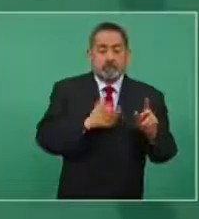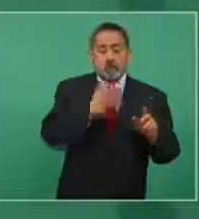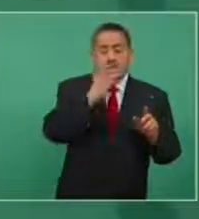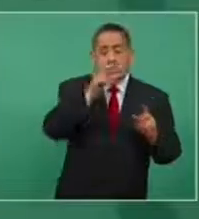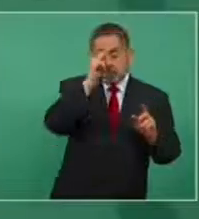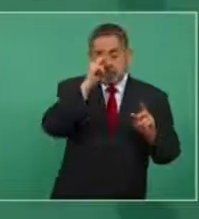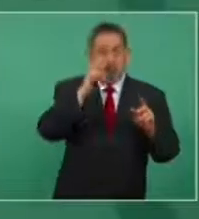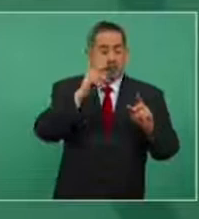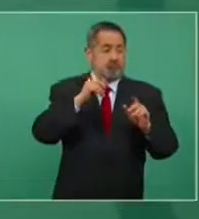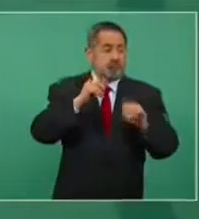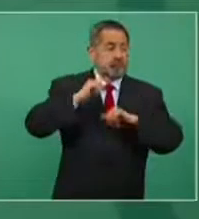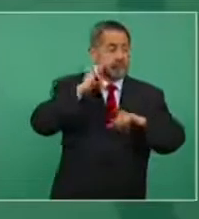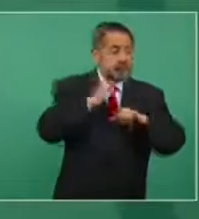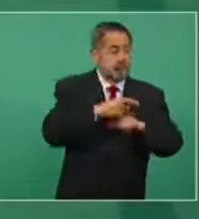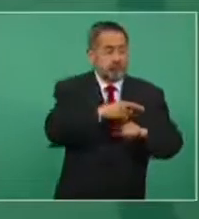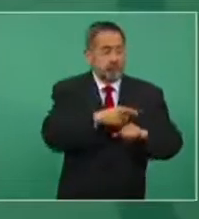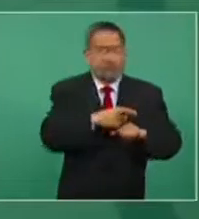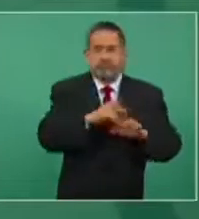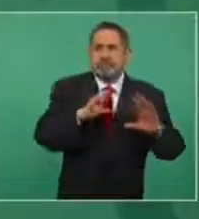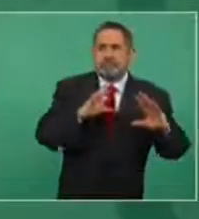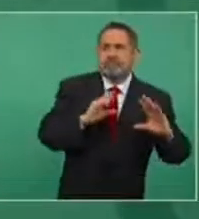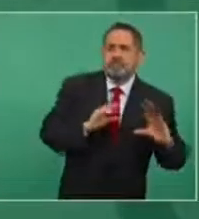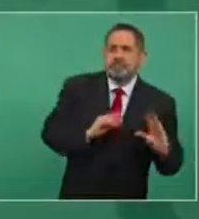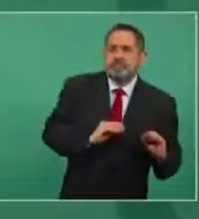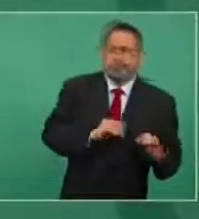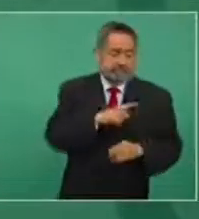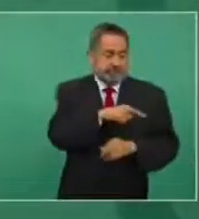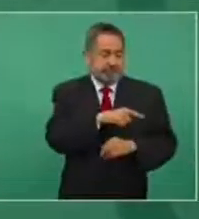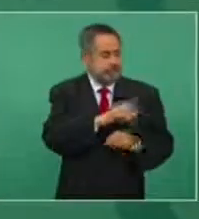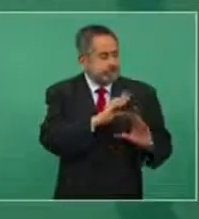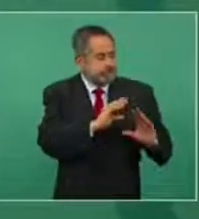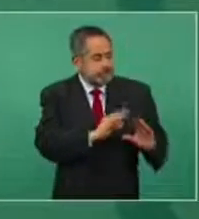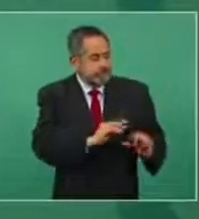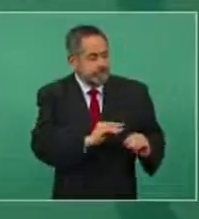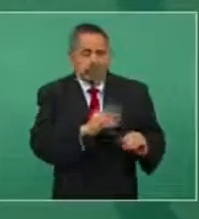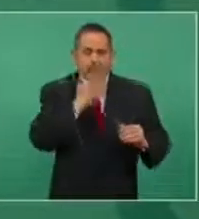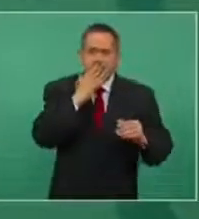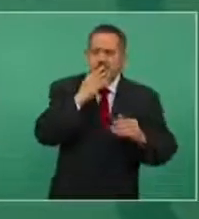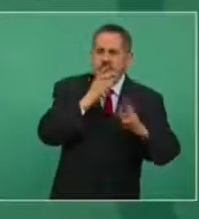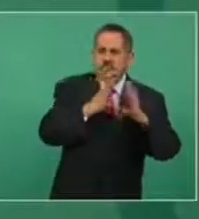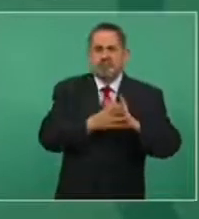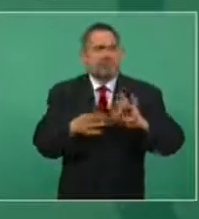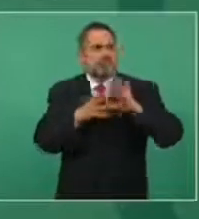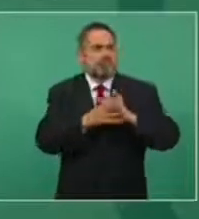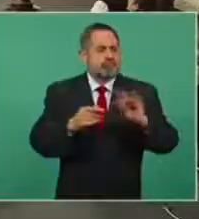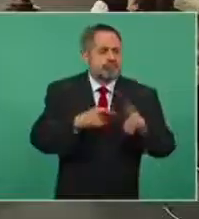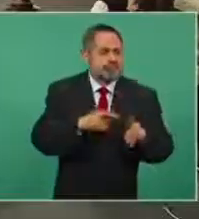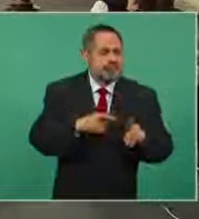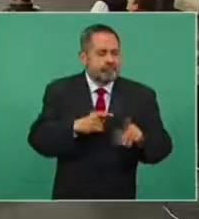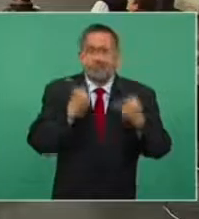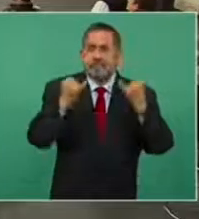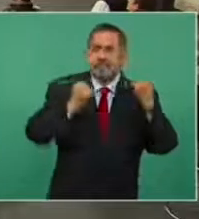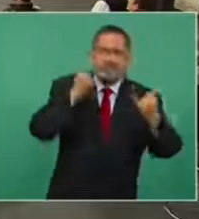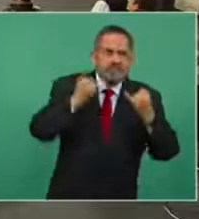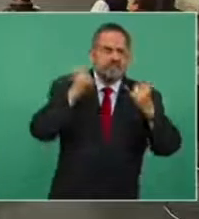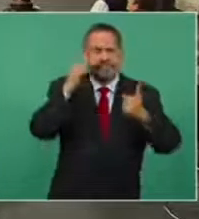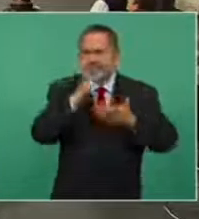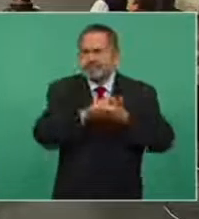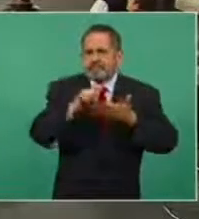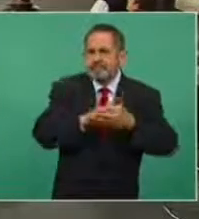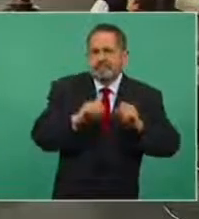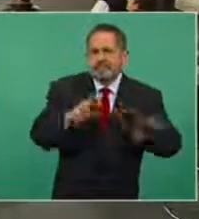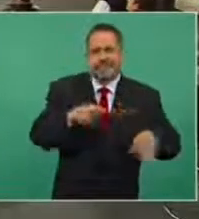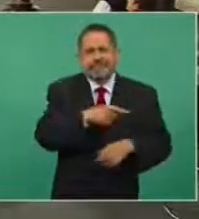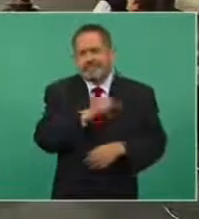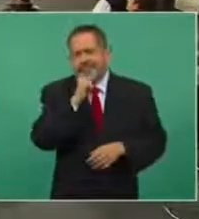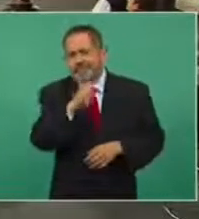se han apagado, ya no tienen imaginación, ingenio,